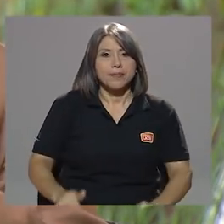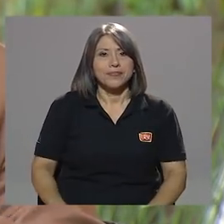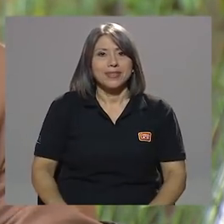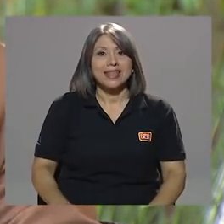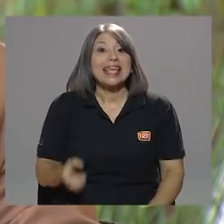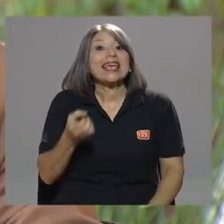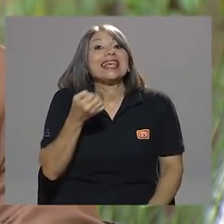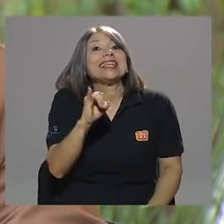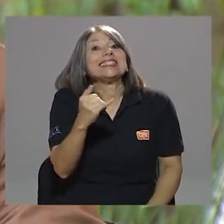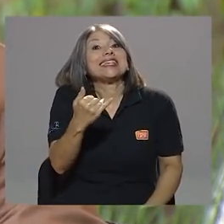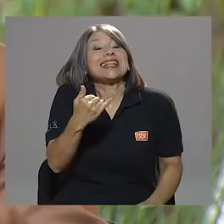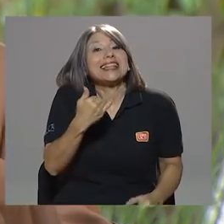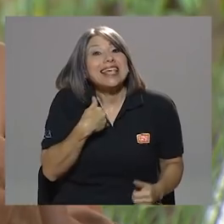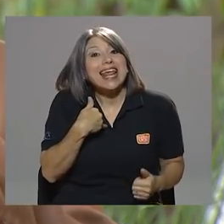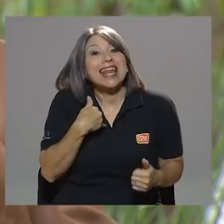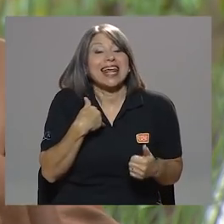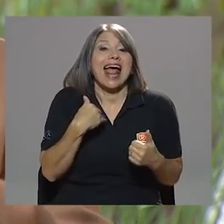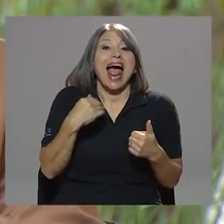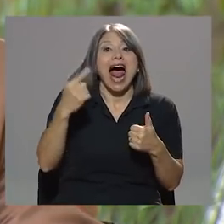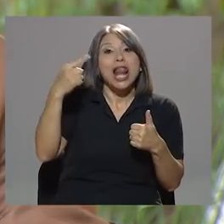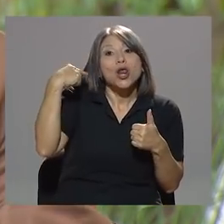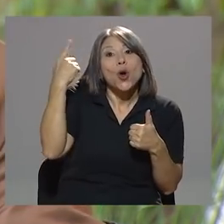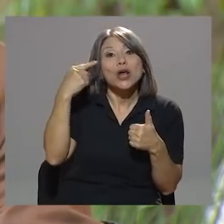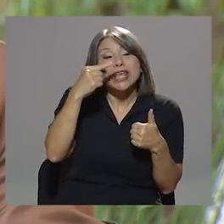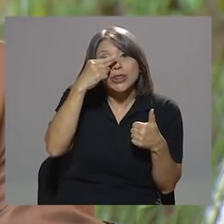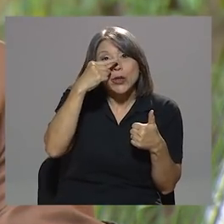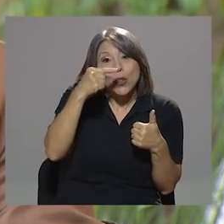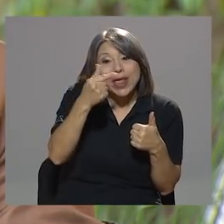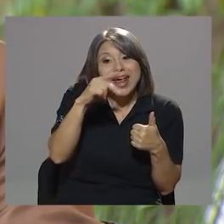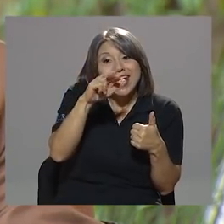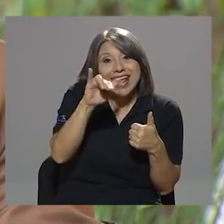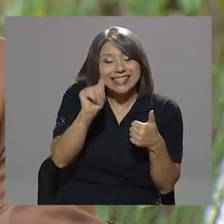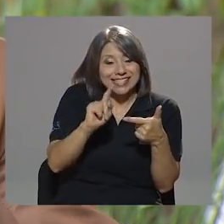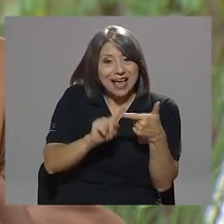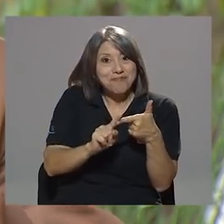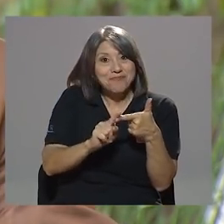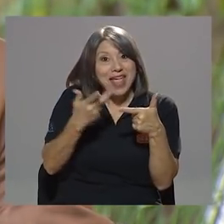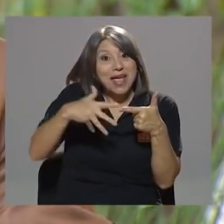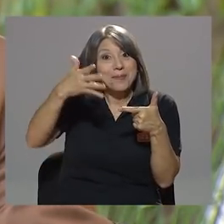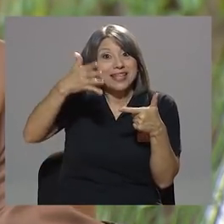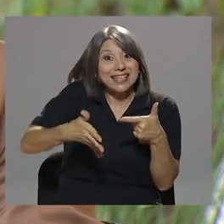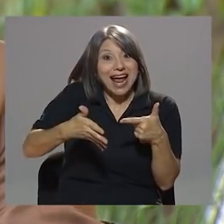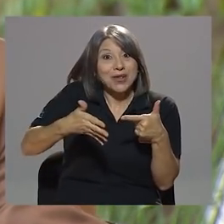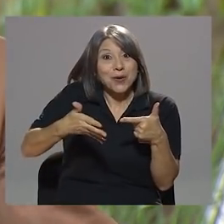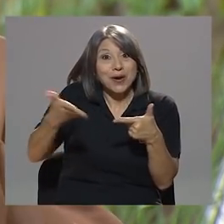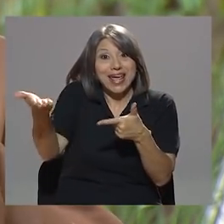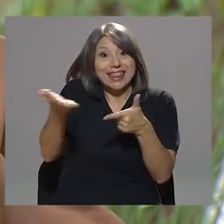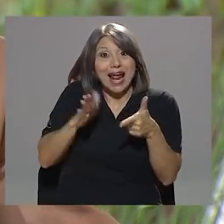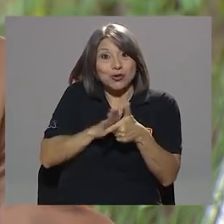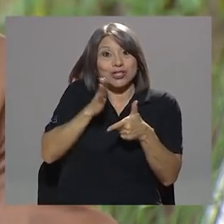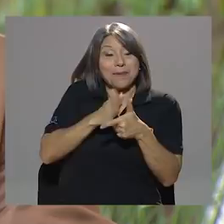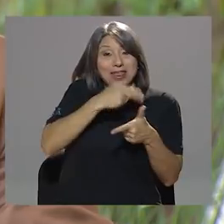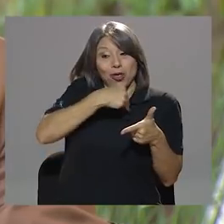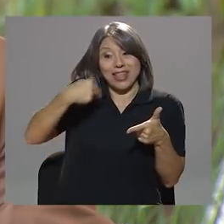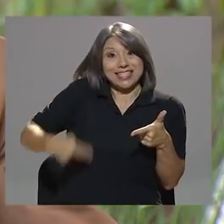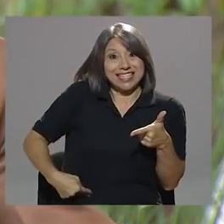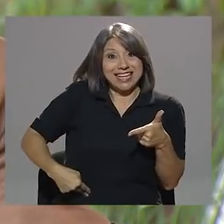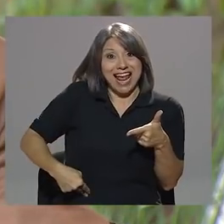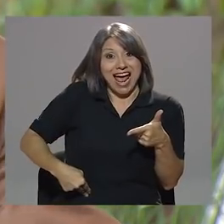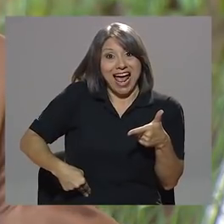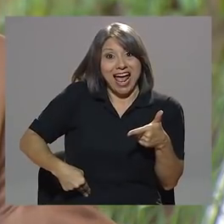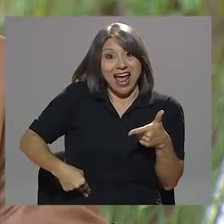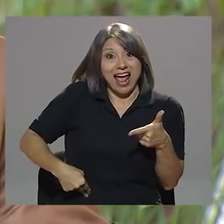al loquito de Grecia, al empresario que se trajo el cemento de China, con toda esta novela en su casa,